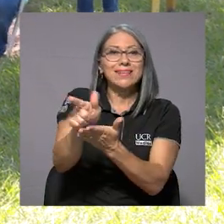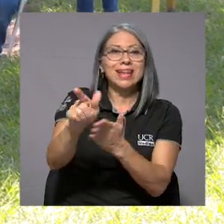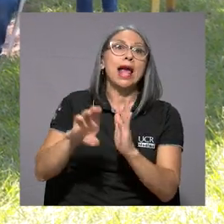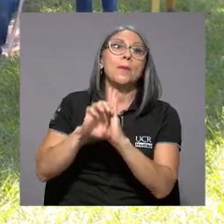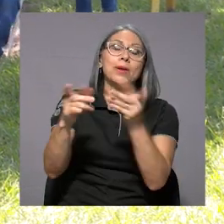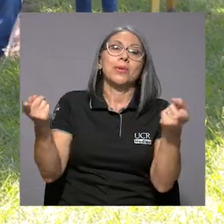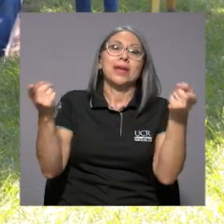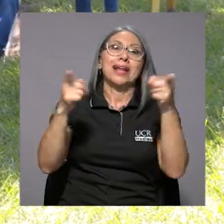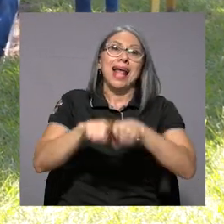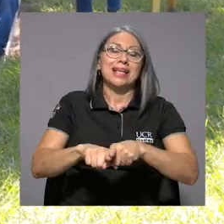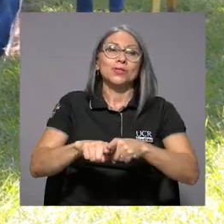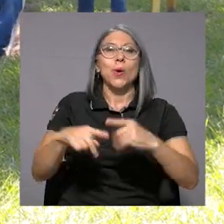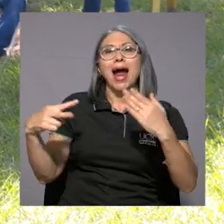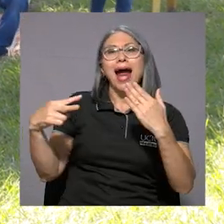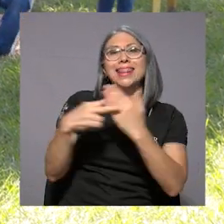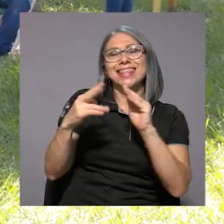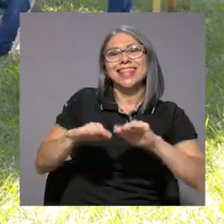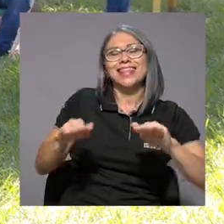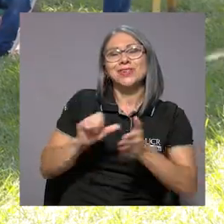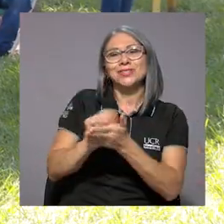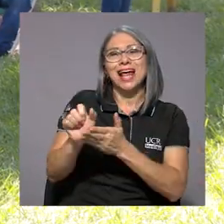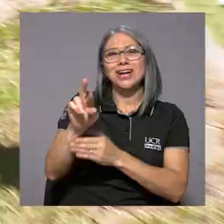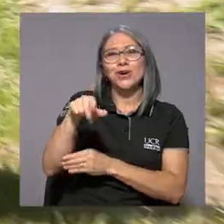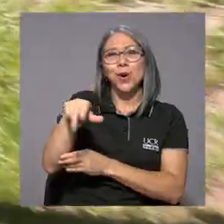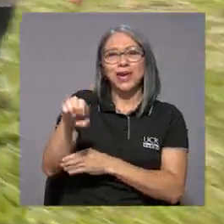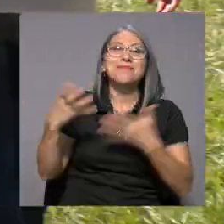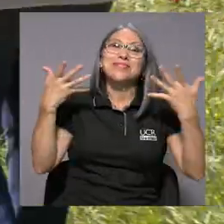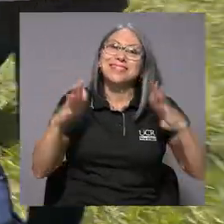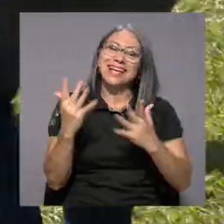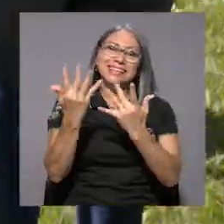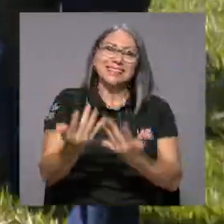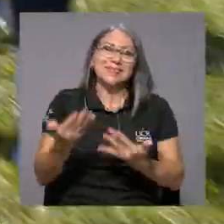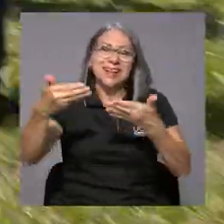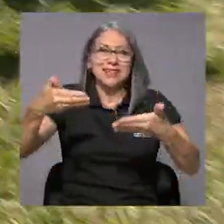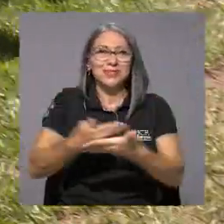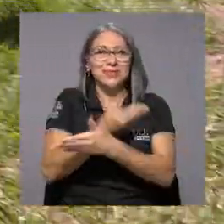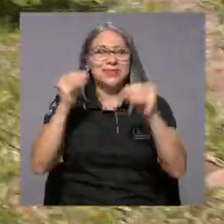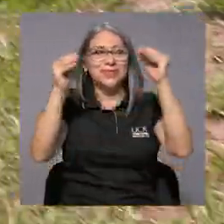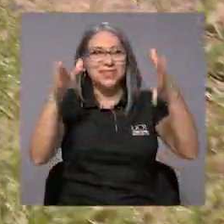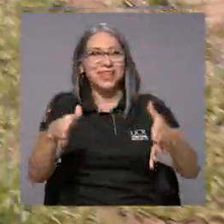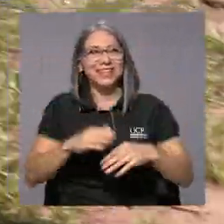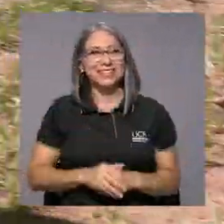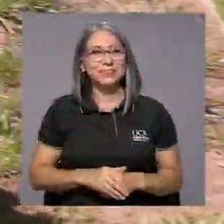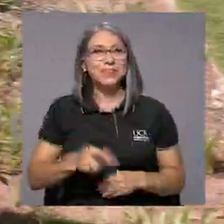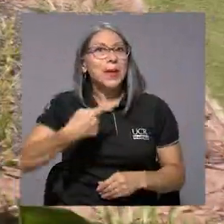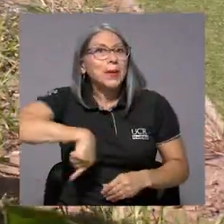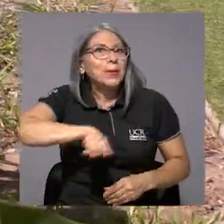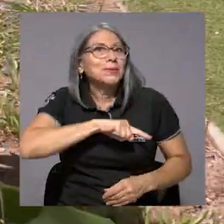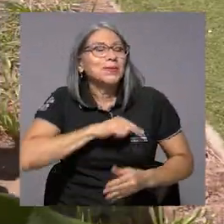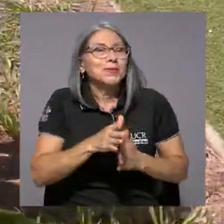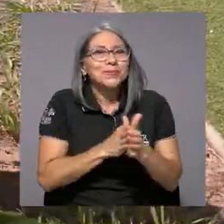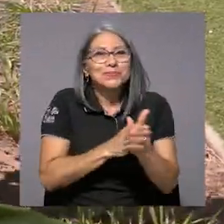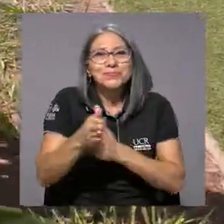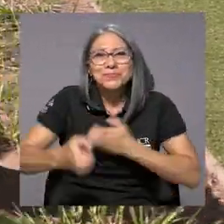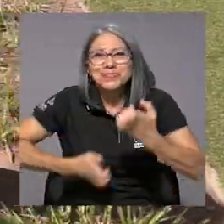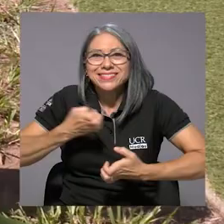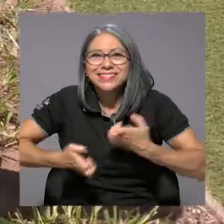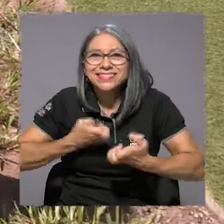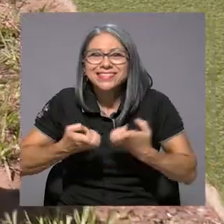liberia como lo es el caso del jardín de niños de san roque ya se espera a los nuevos docentes estamos muy